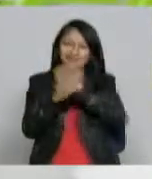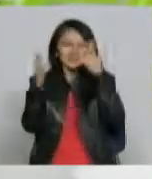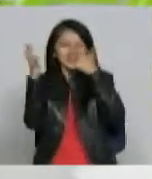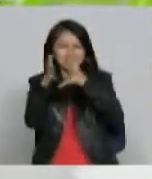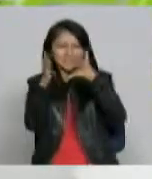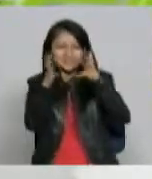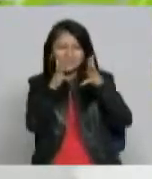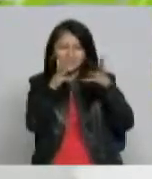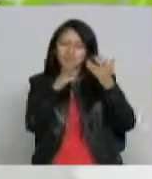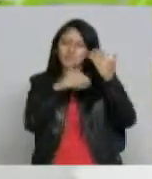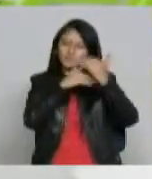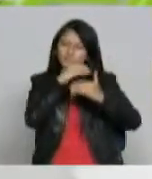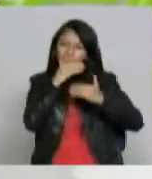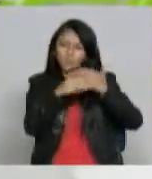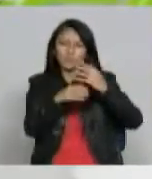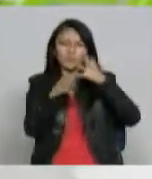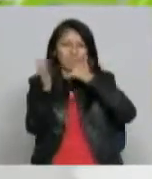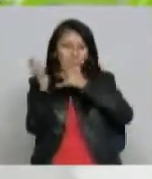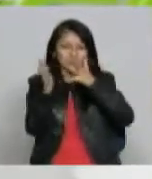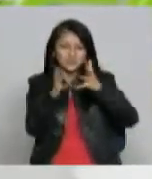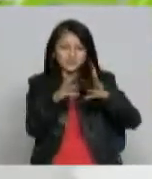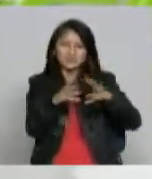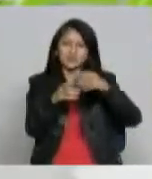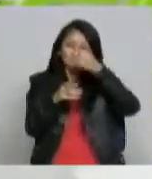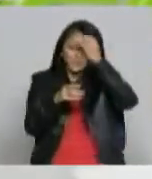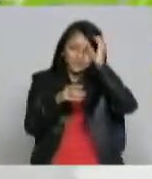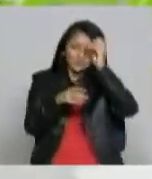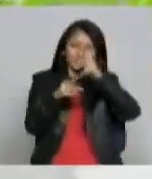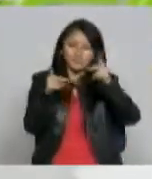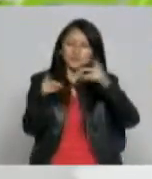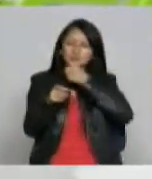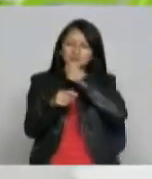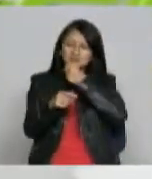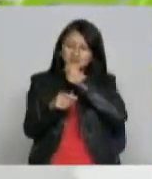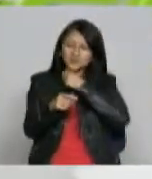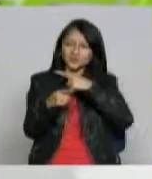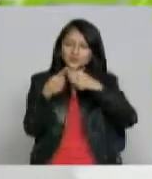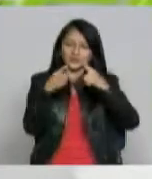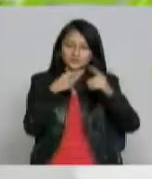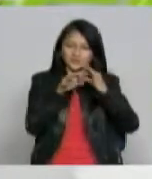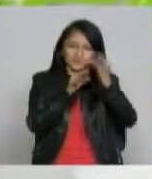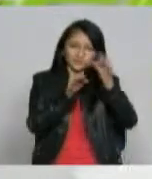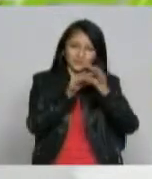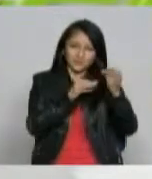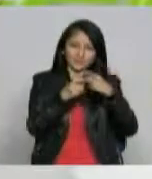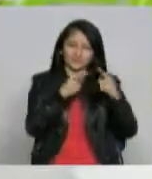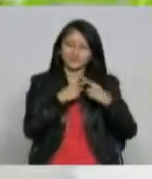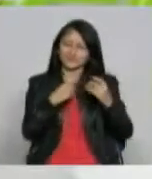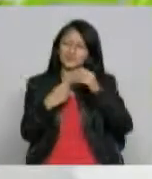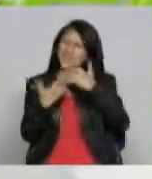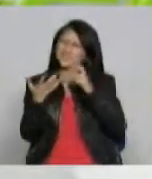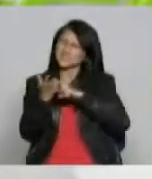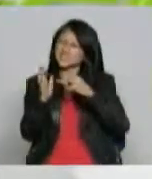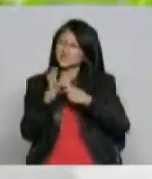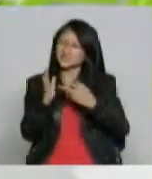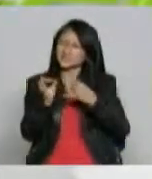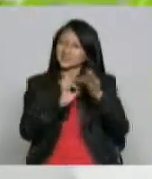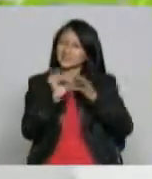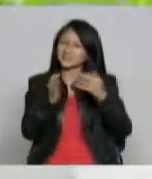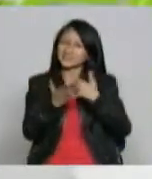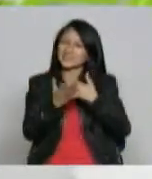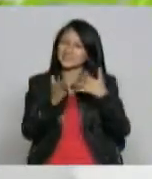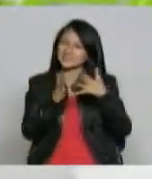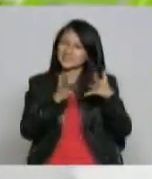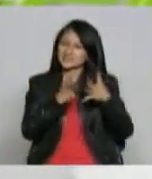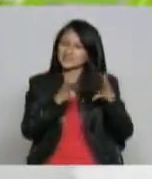o le ha venido dando a los periodistas de los municipios a los canales comunitarios en qué consisten esas capacitaciones digamos que hay muchas